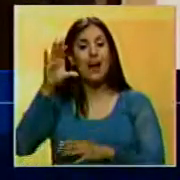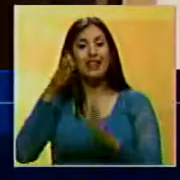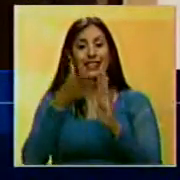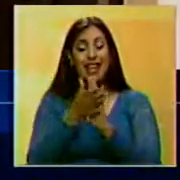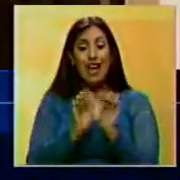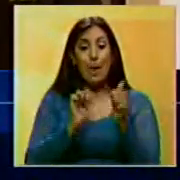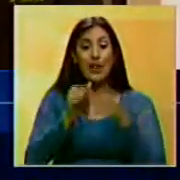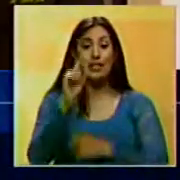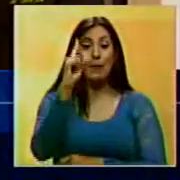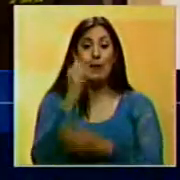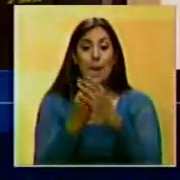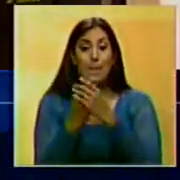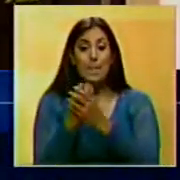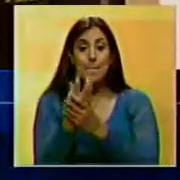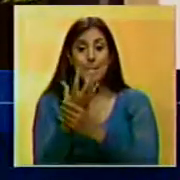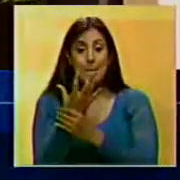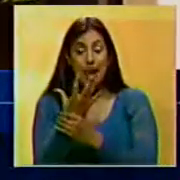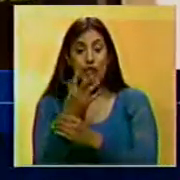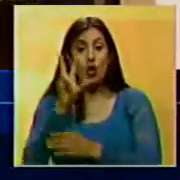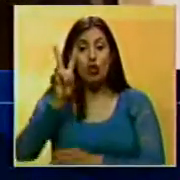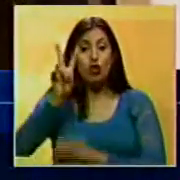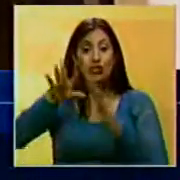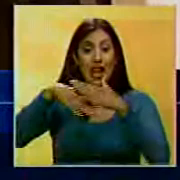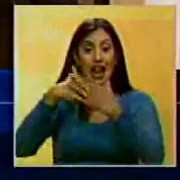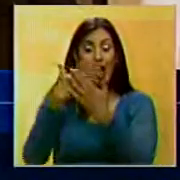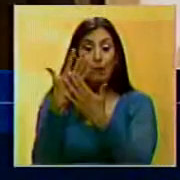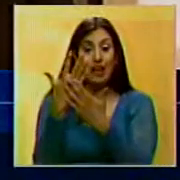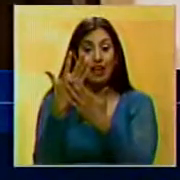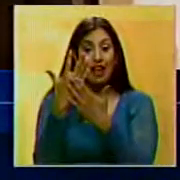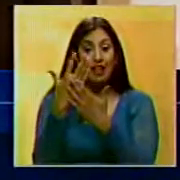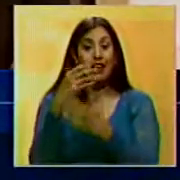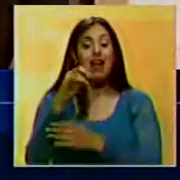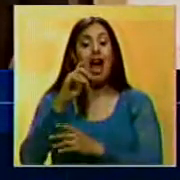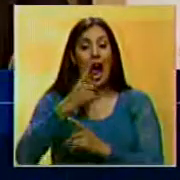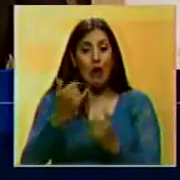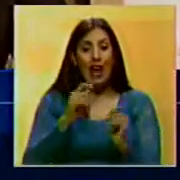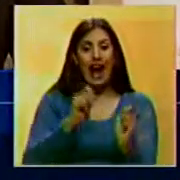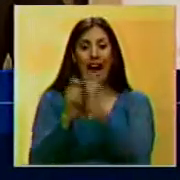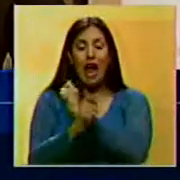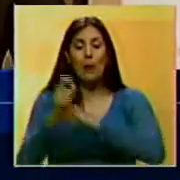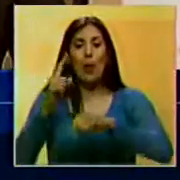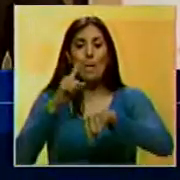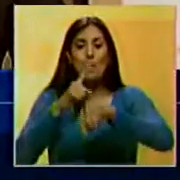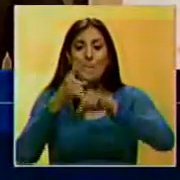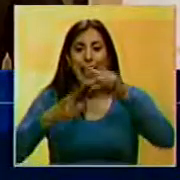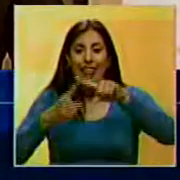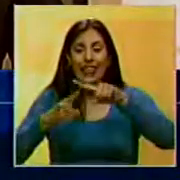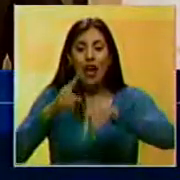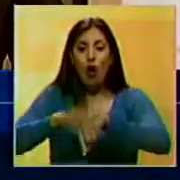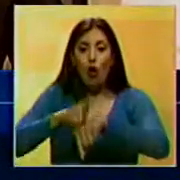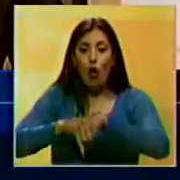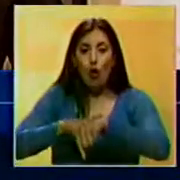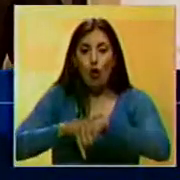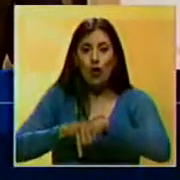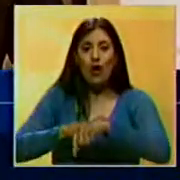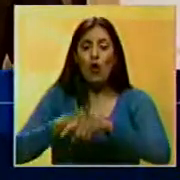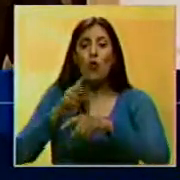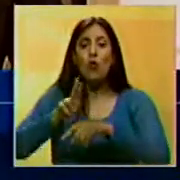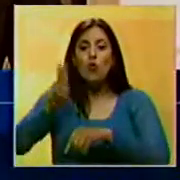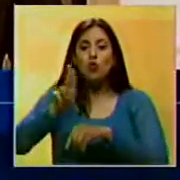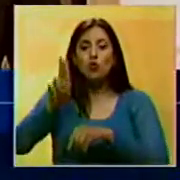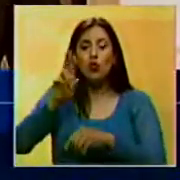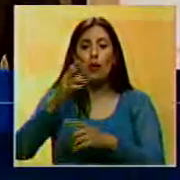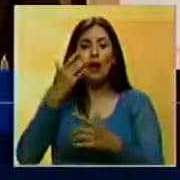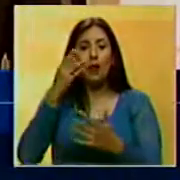que a partir del primero de mayo, a las dos de la mañana, el primero de mayo, se hará el cambio de media hora en lo que es el uso